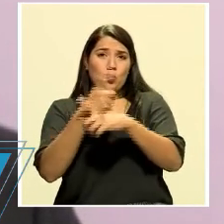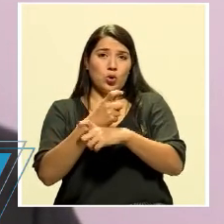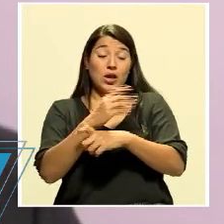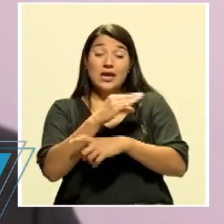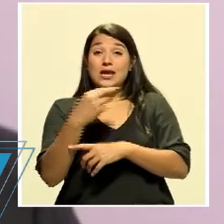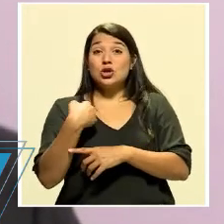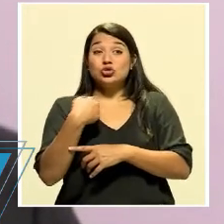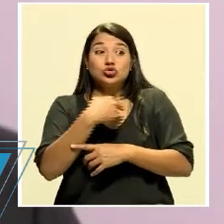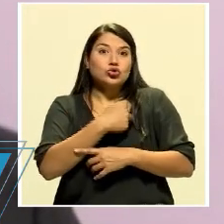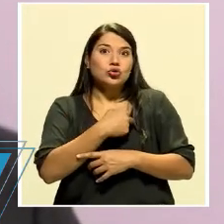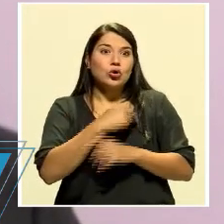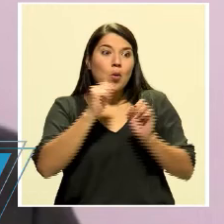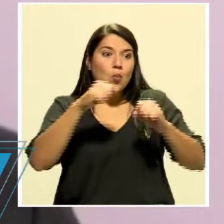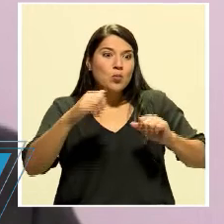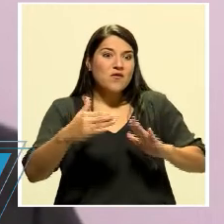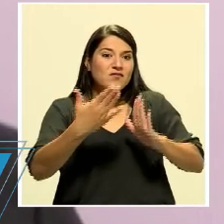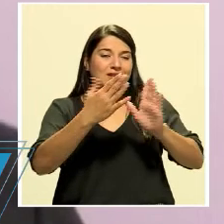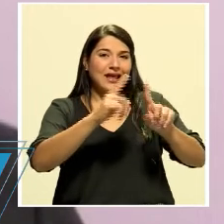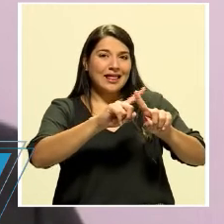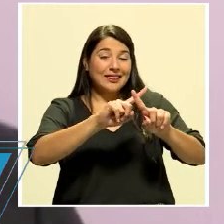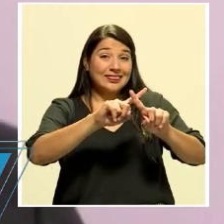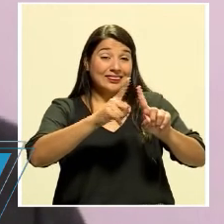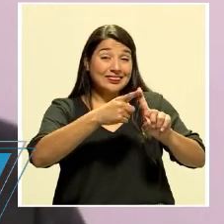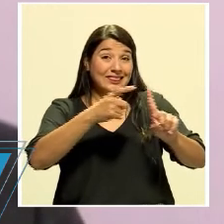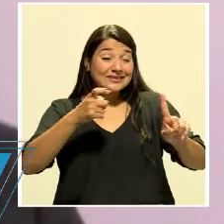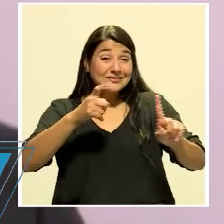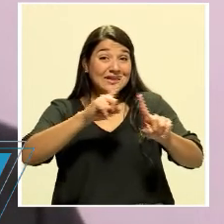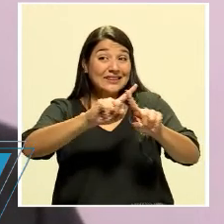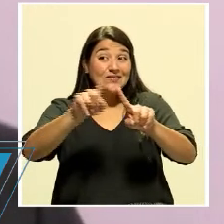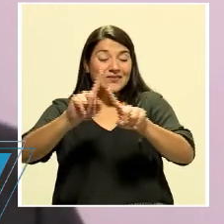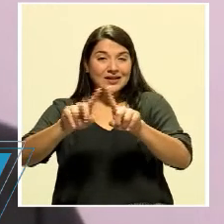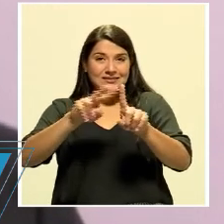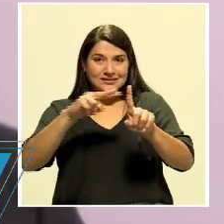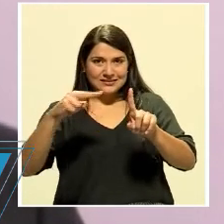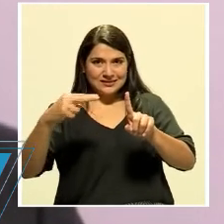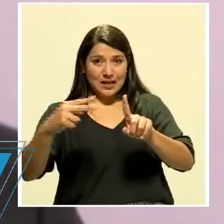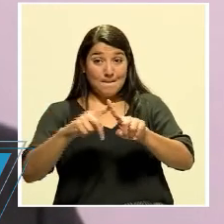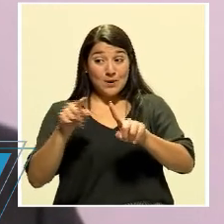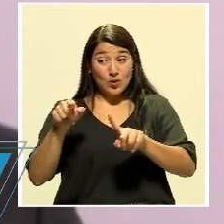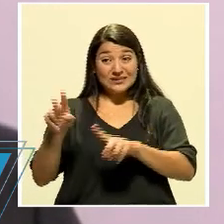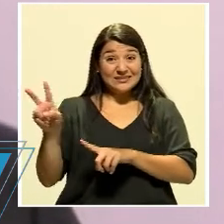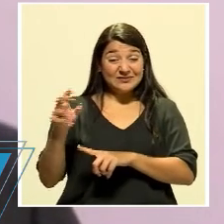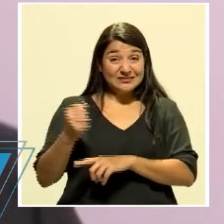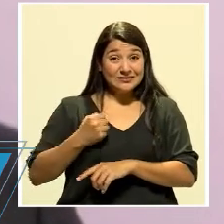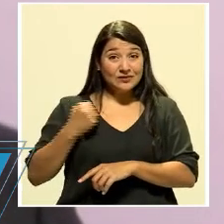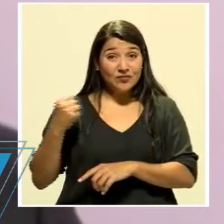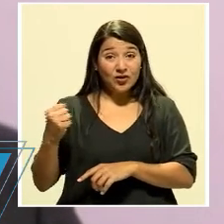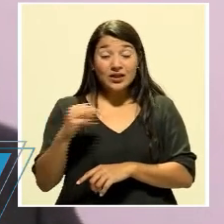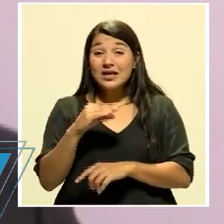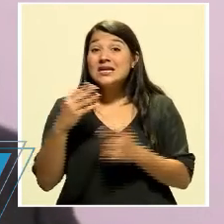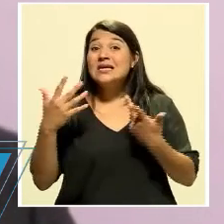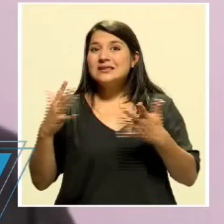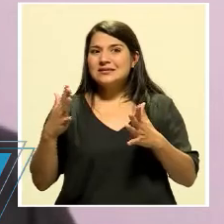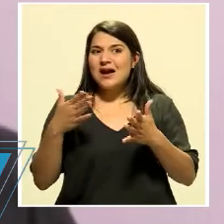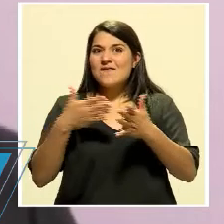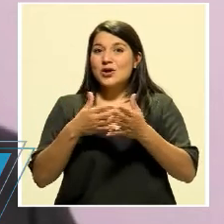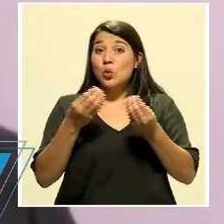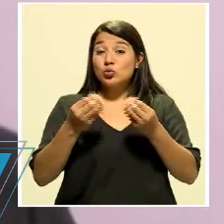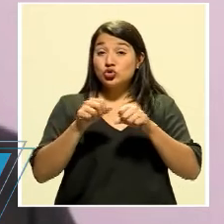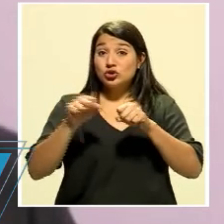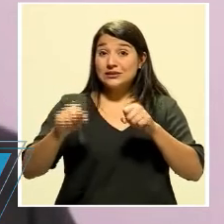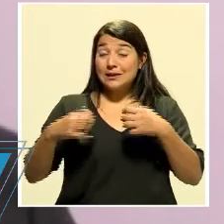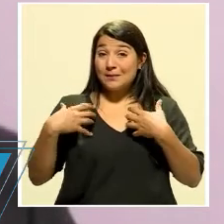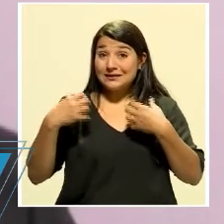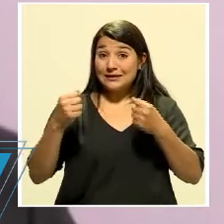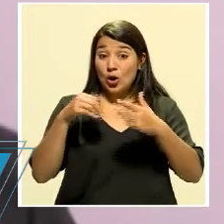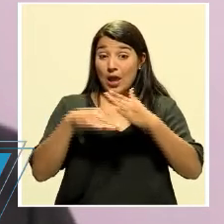vivimos de diferentes formas. Pero aquí en este momento es un virus muy agresivo que ya ha colapsado muchos sistemas de países